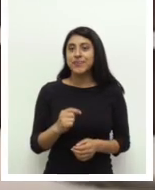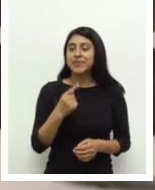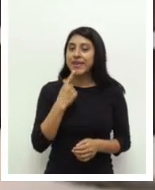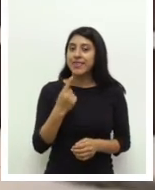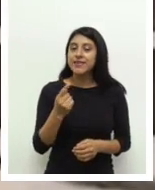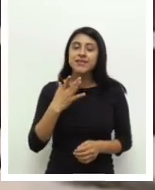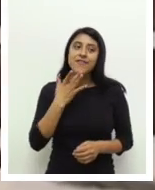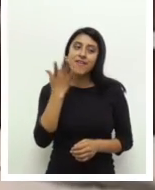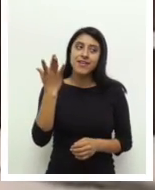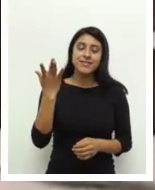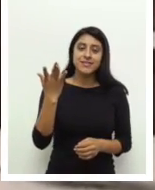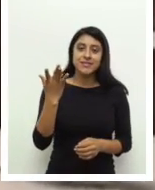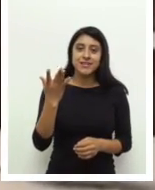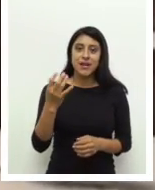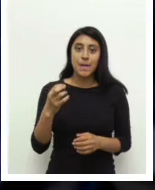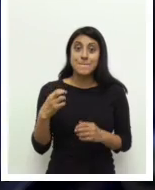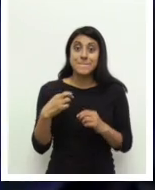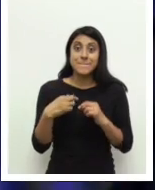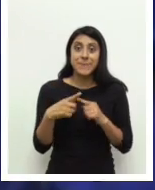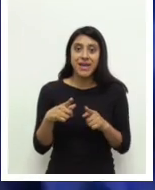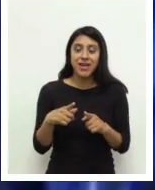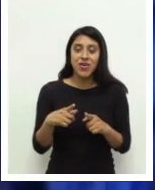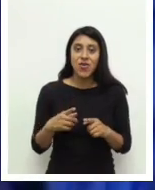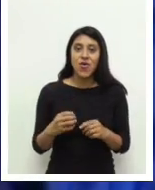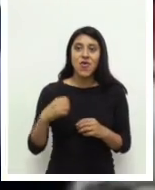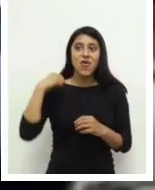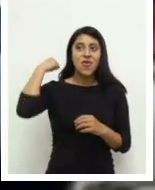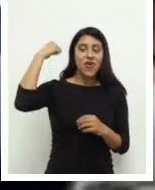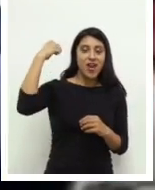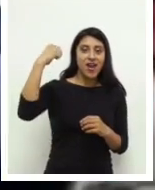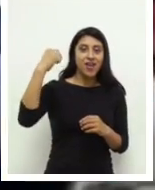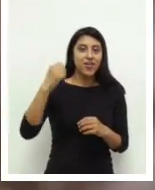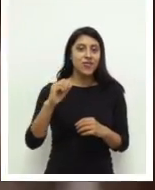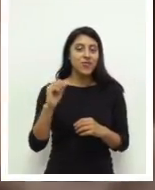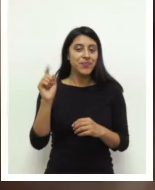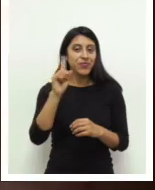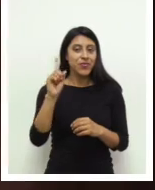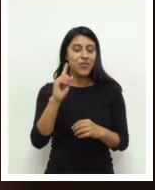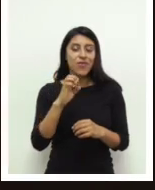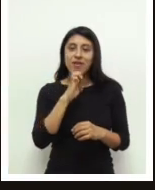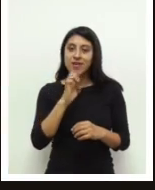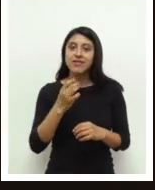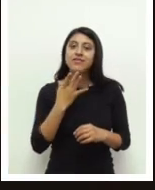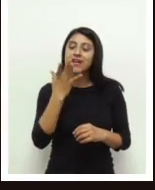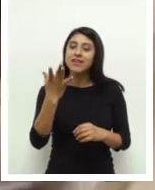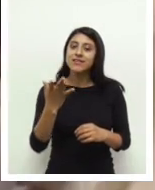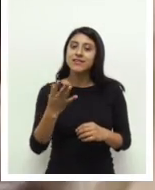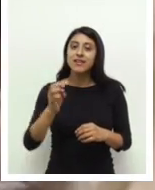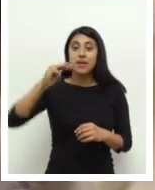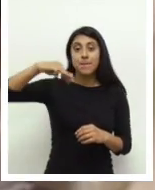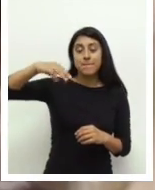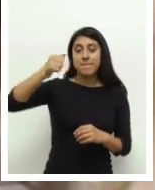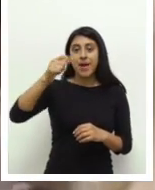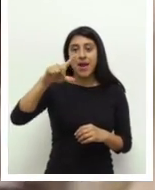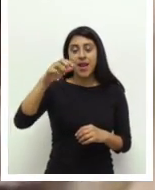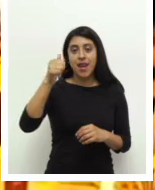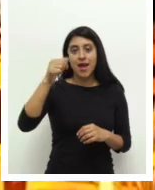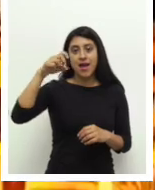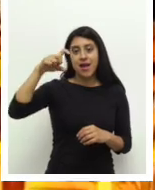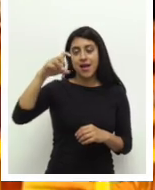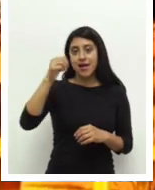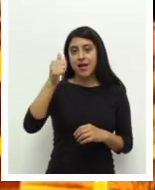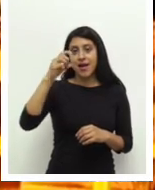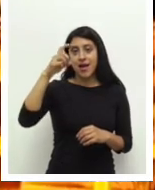esto les consta a cada uno de los integrantes de la banda de rock Malacates Travel Shop, quienes durante su carrera han tratado de fusionar